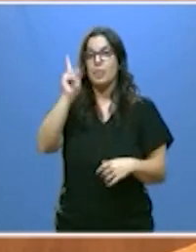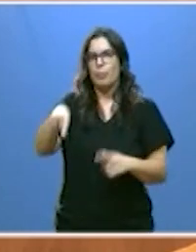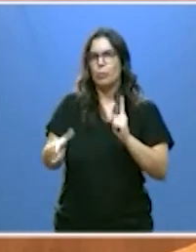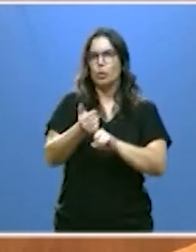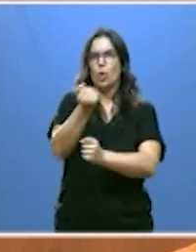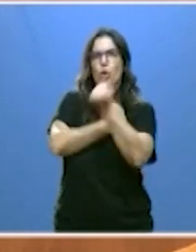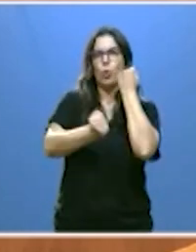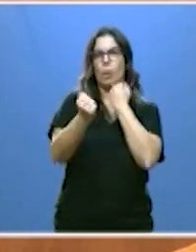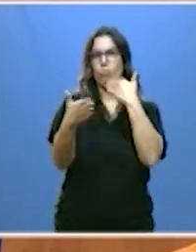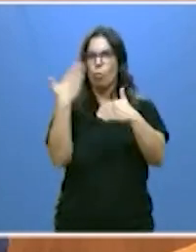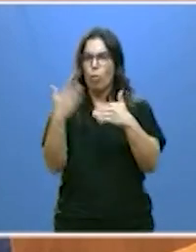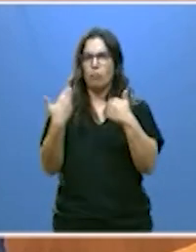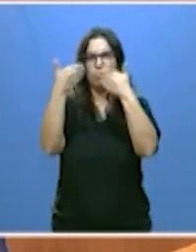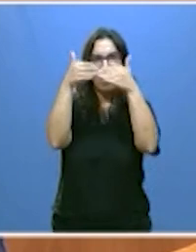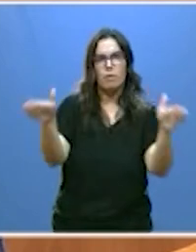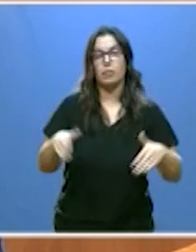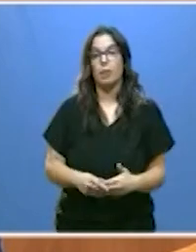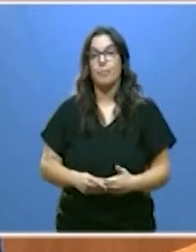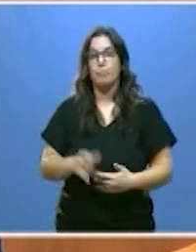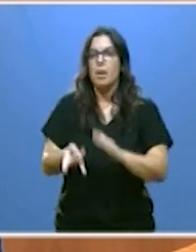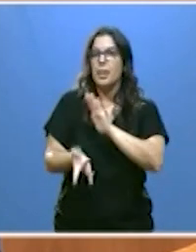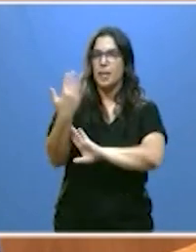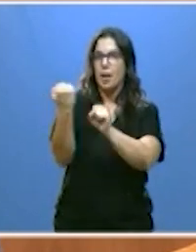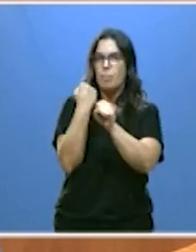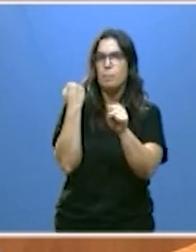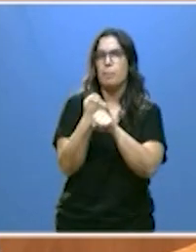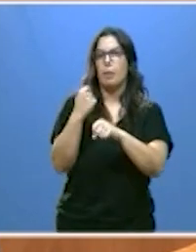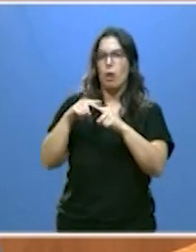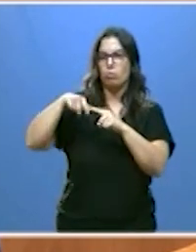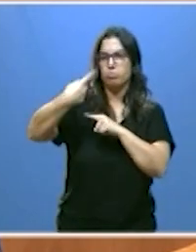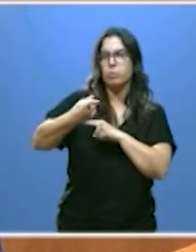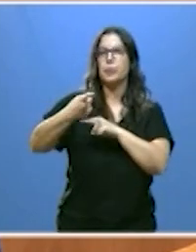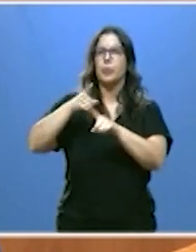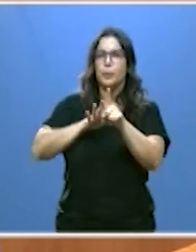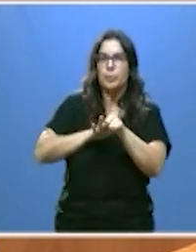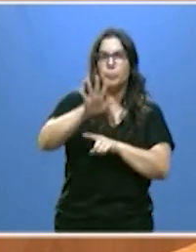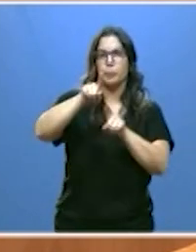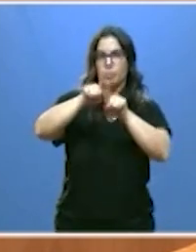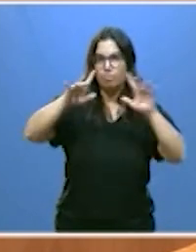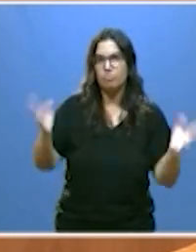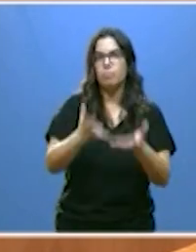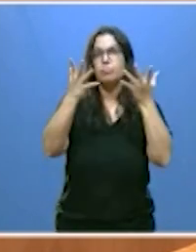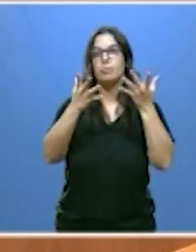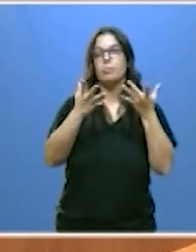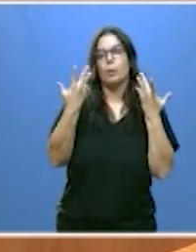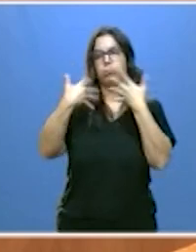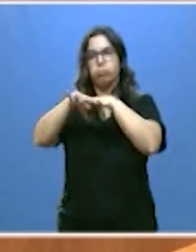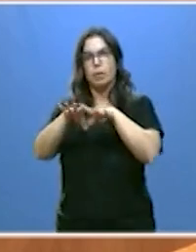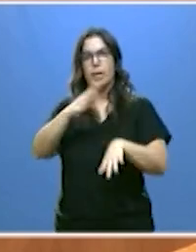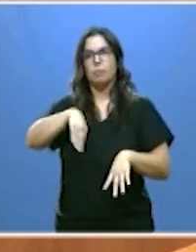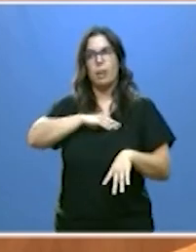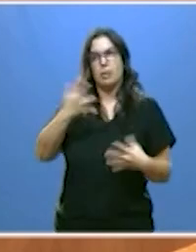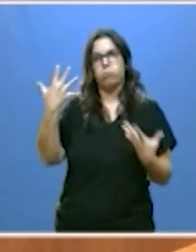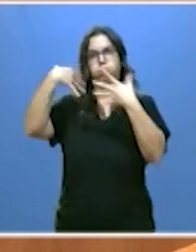moderna y abierta que crea empleo e impulsa nuestra convergencia con España y Europa.